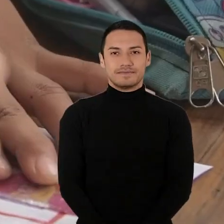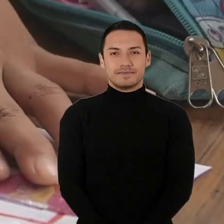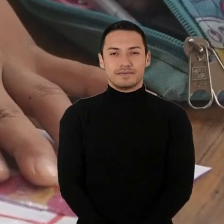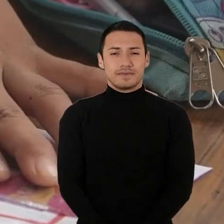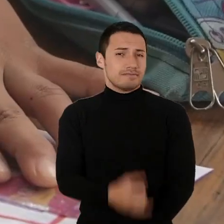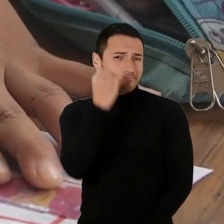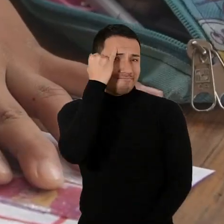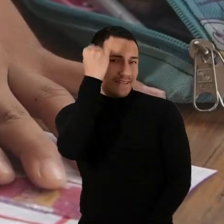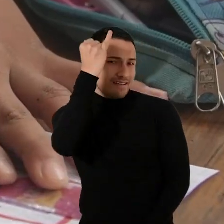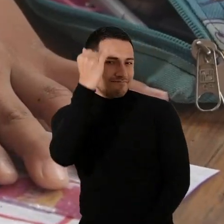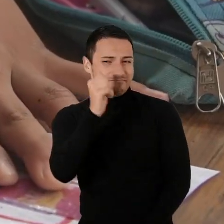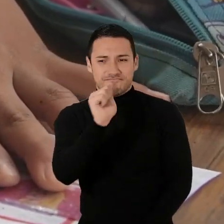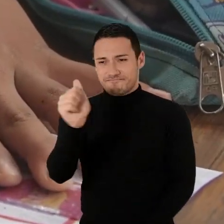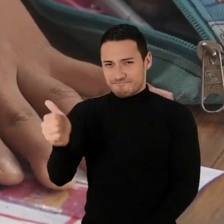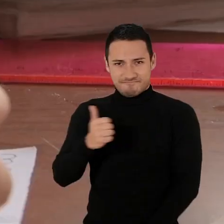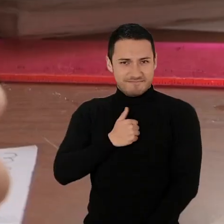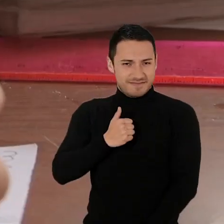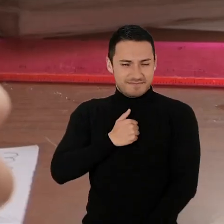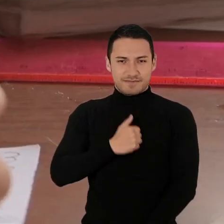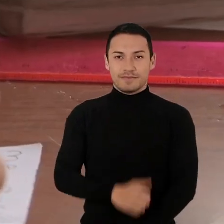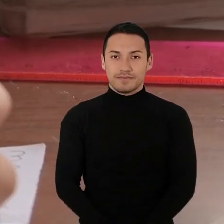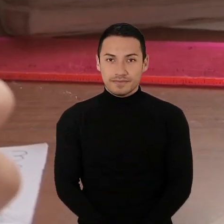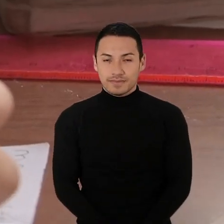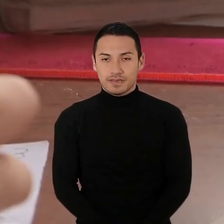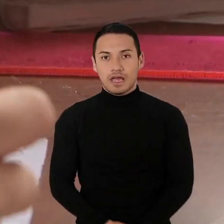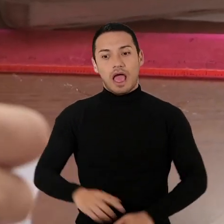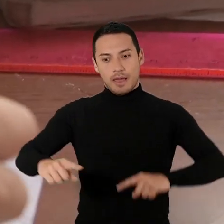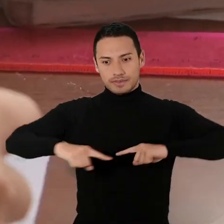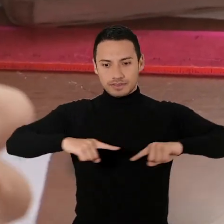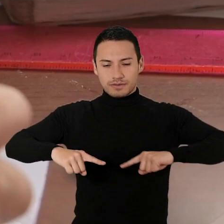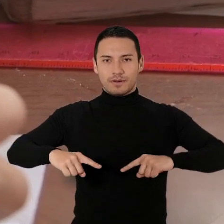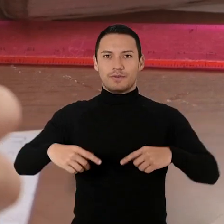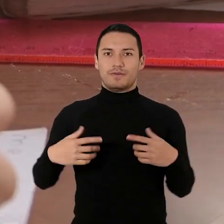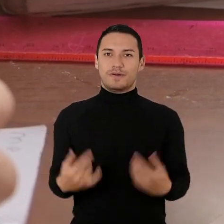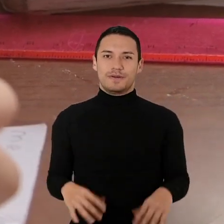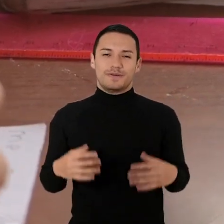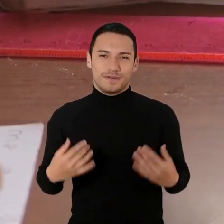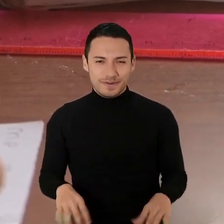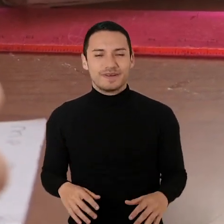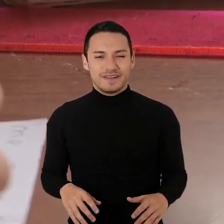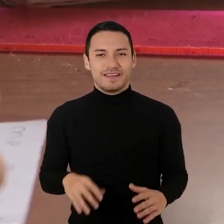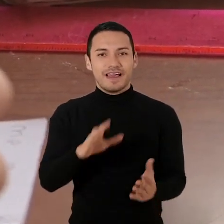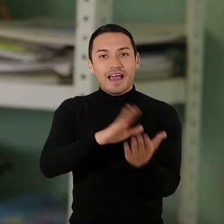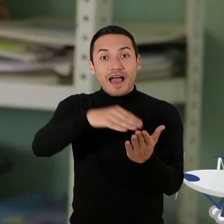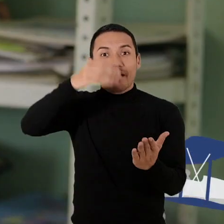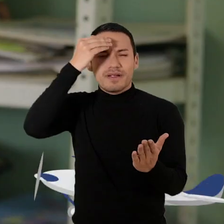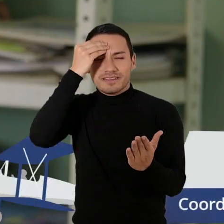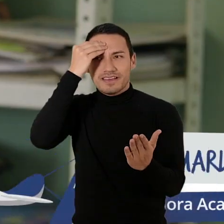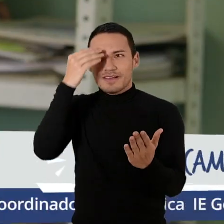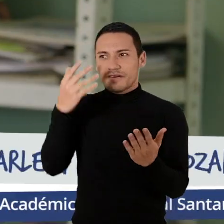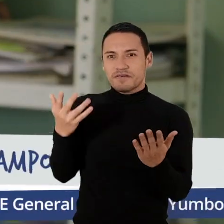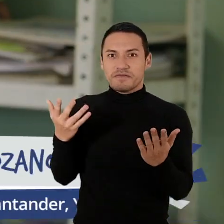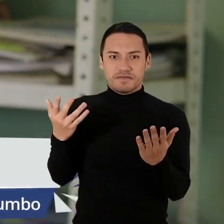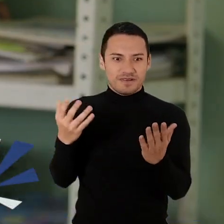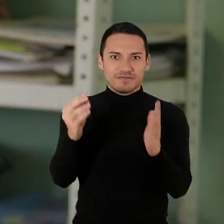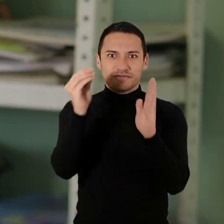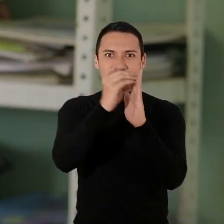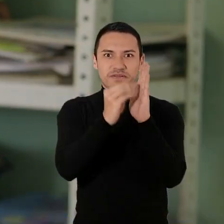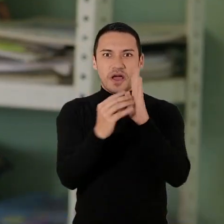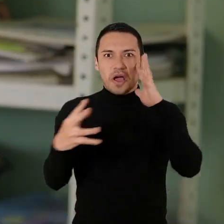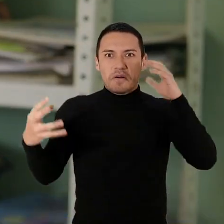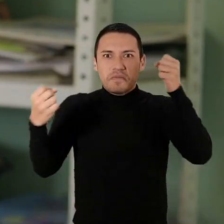educativas por iniciativa propia desde la parte administrativa, aprender